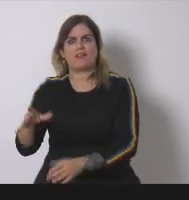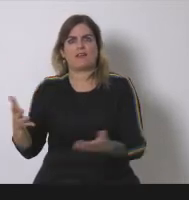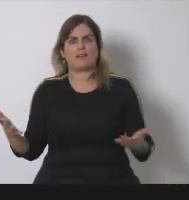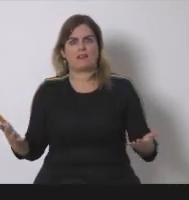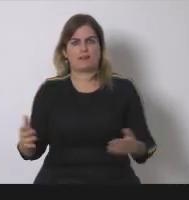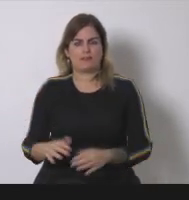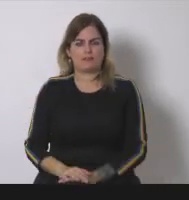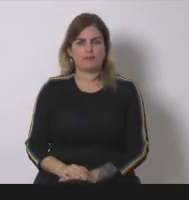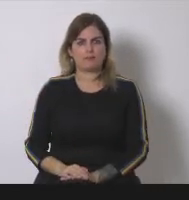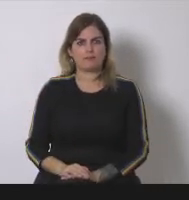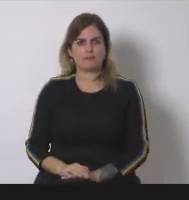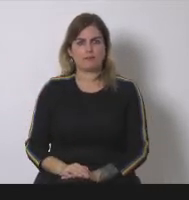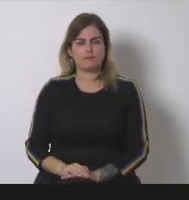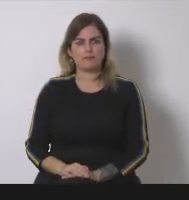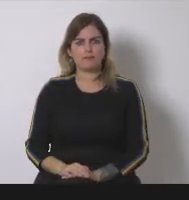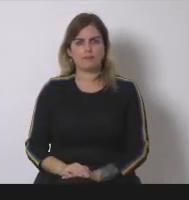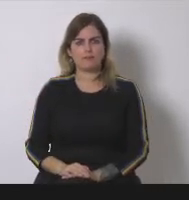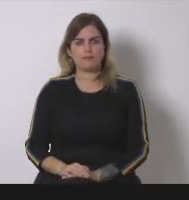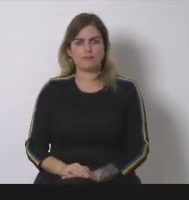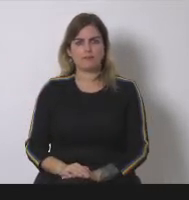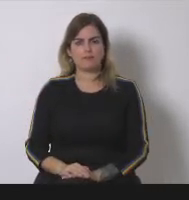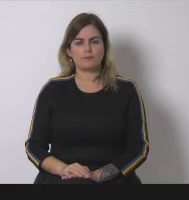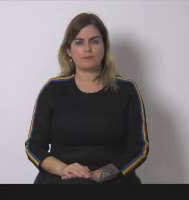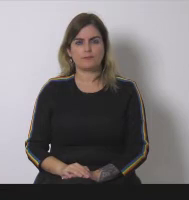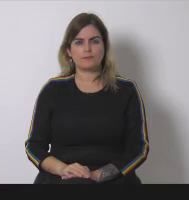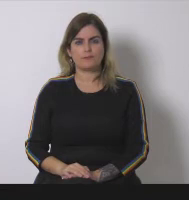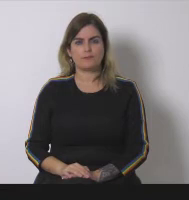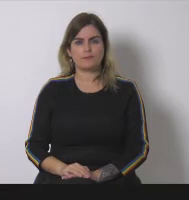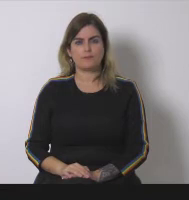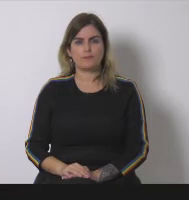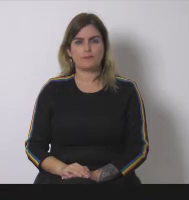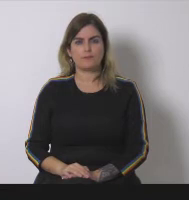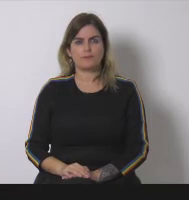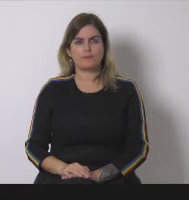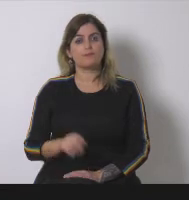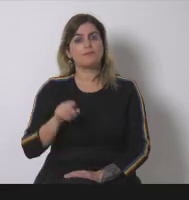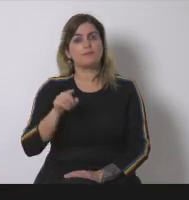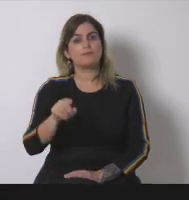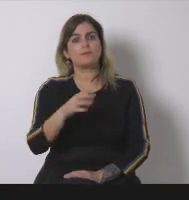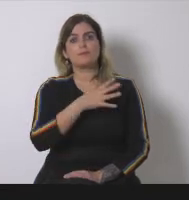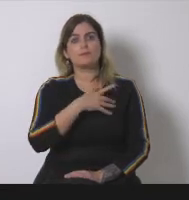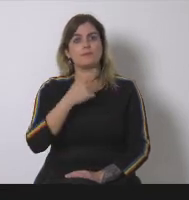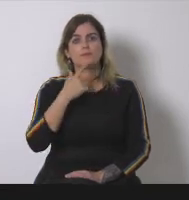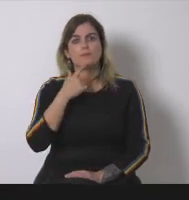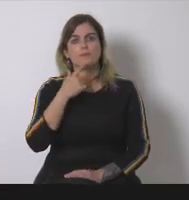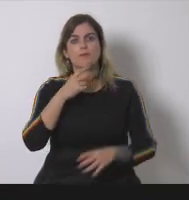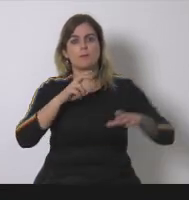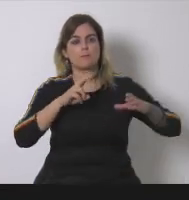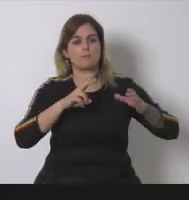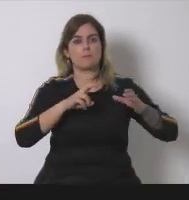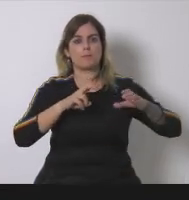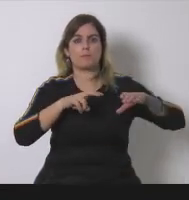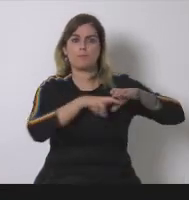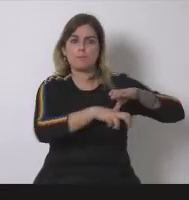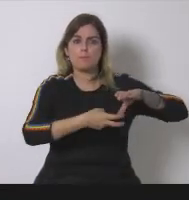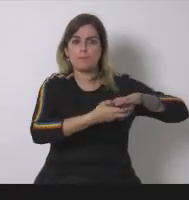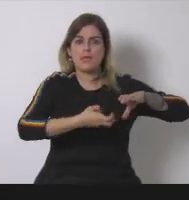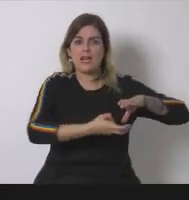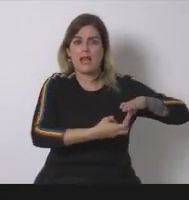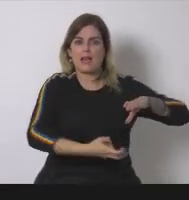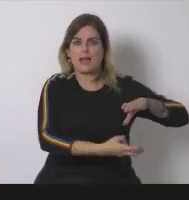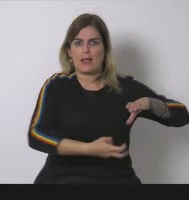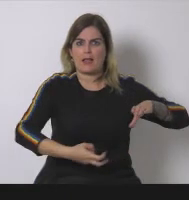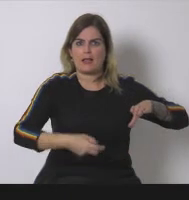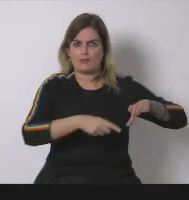también da miedo que aumentara la minería extractiva dentro de los territorios ya que según un estudio de ecologistas en acción